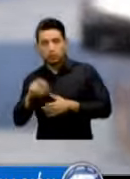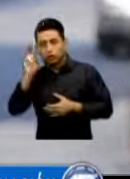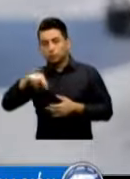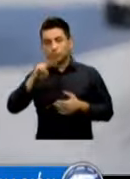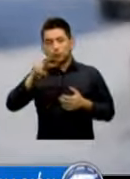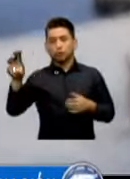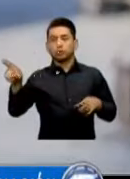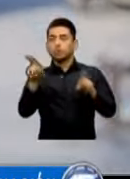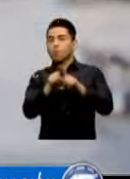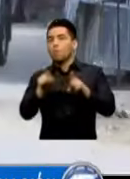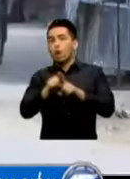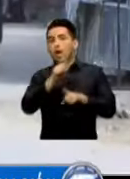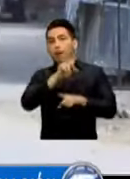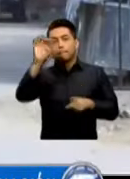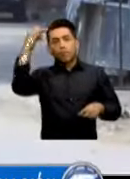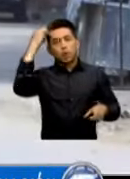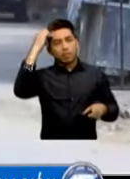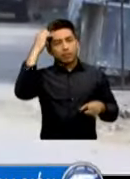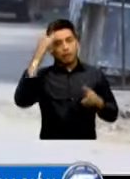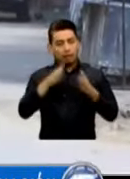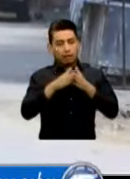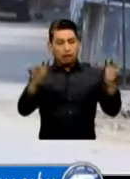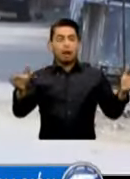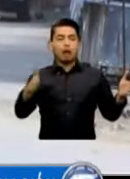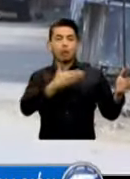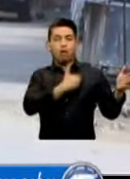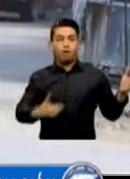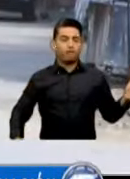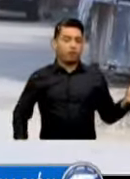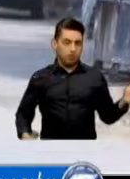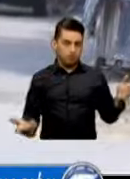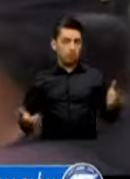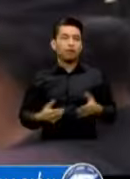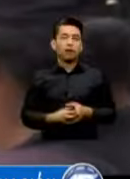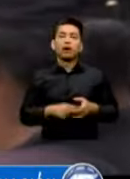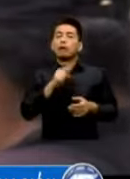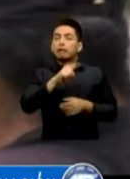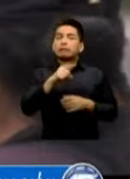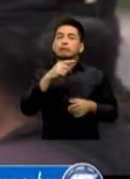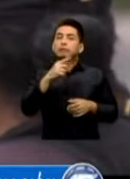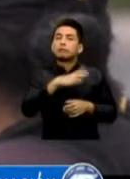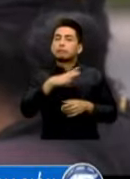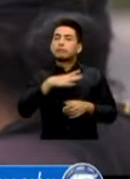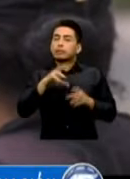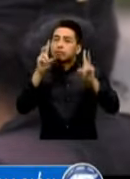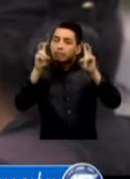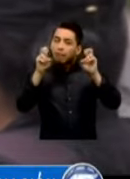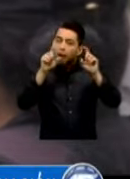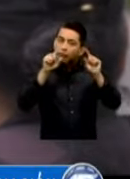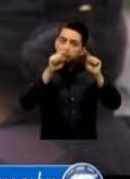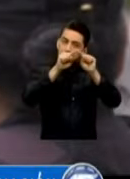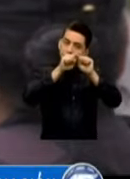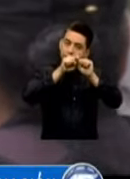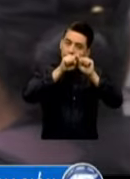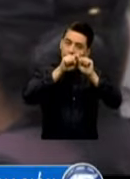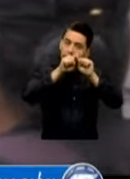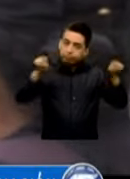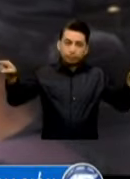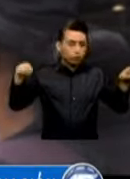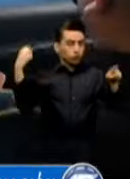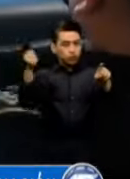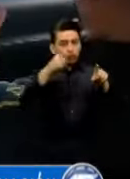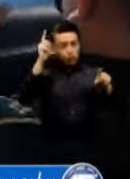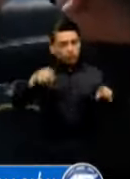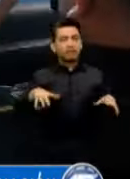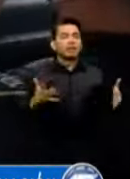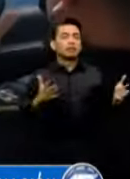Este plan Tiene Un eje Transversal Que es la transparencia En virtud De la responsabilidad